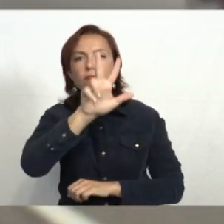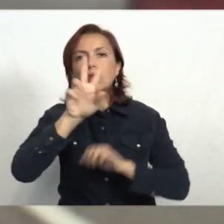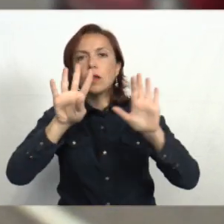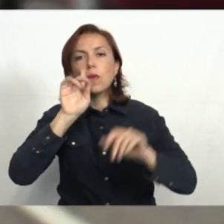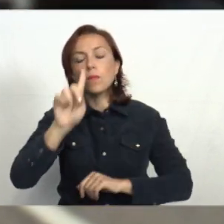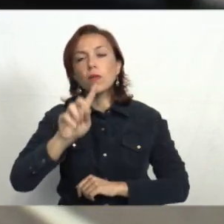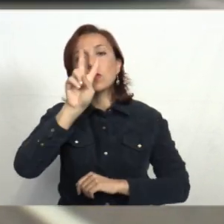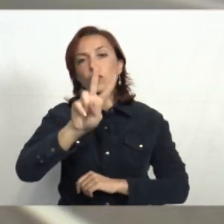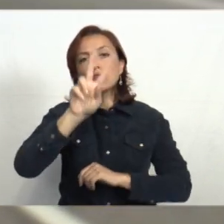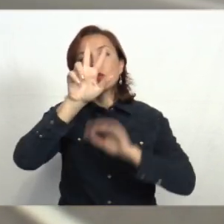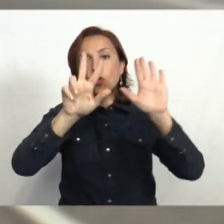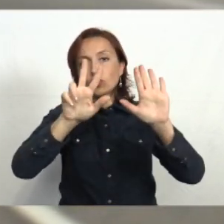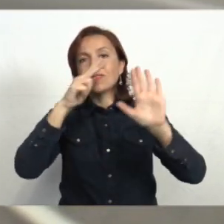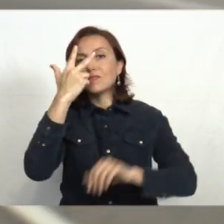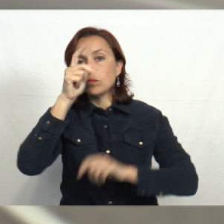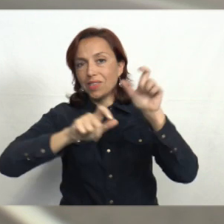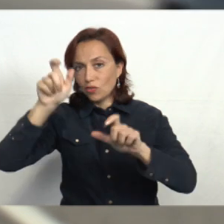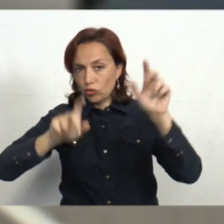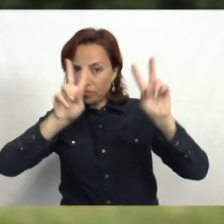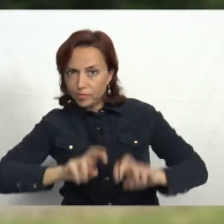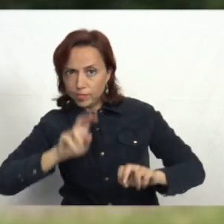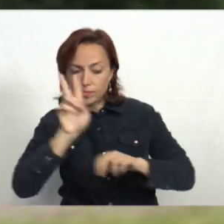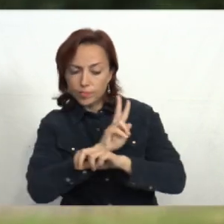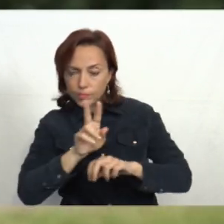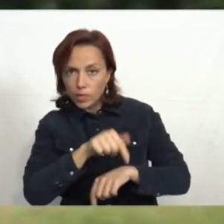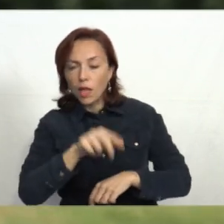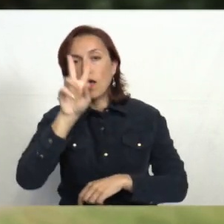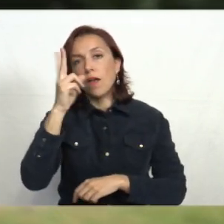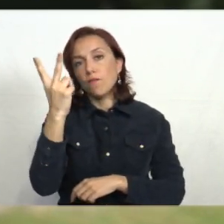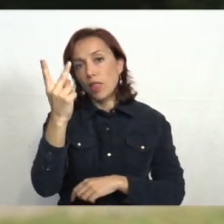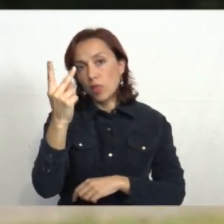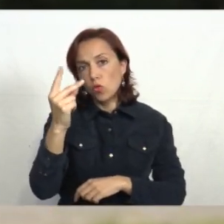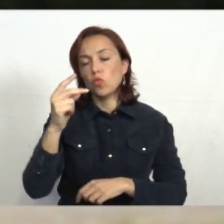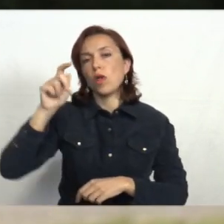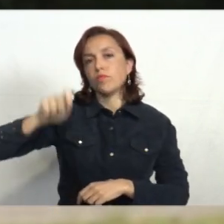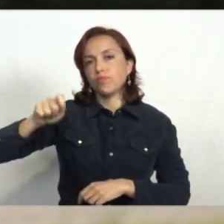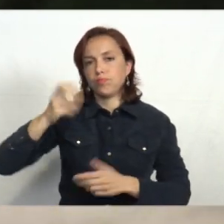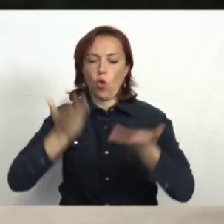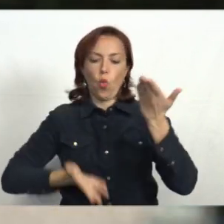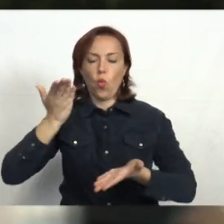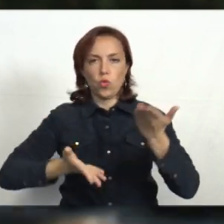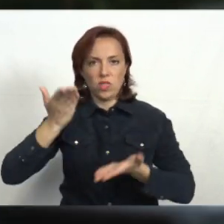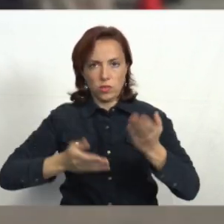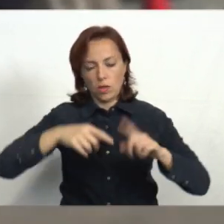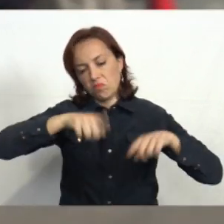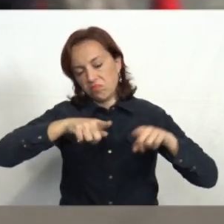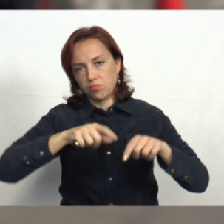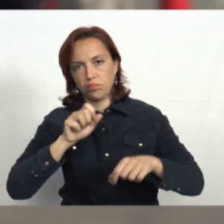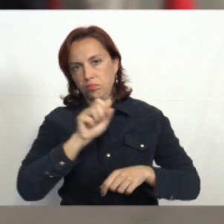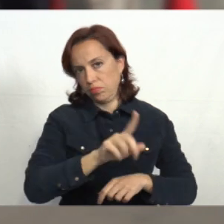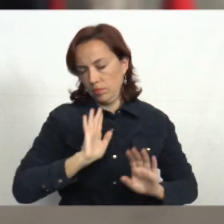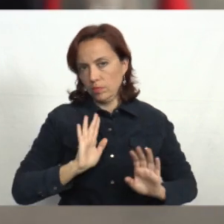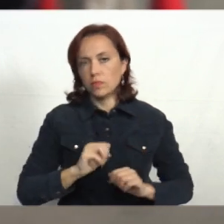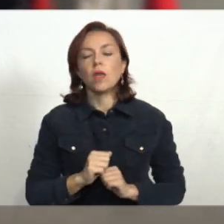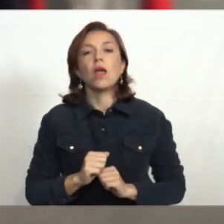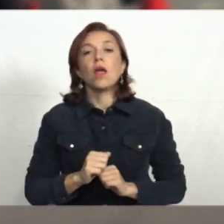.283 personas, de las cuales 21 fueron sometidas a la justicia y 5 de ellas fueron formalizadas. Por